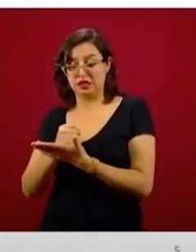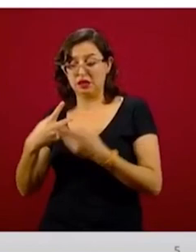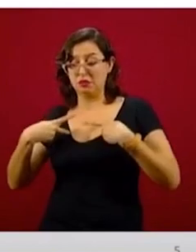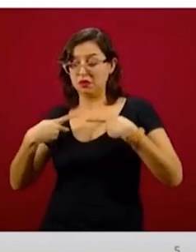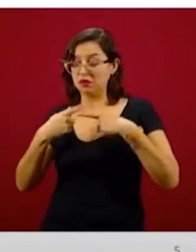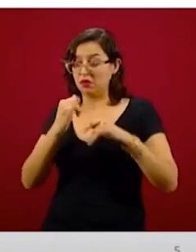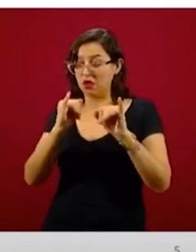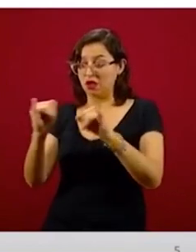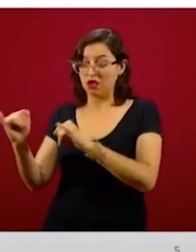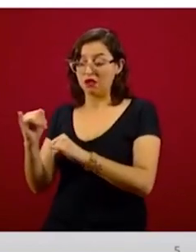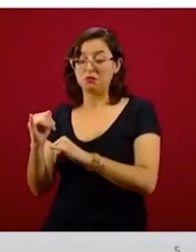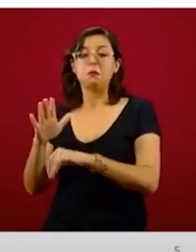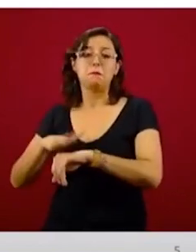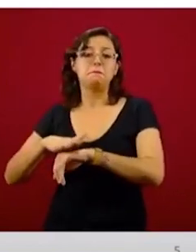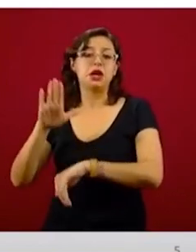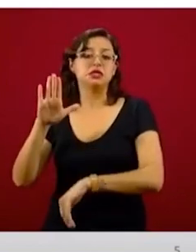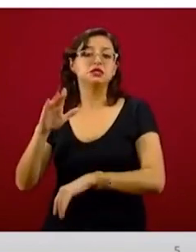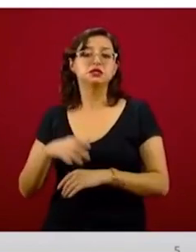personales.